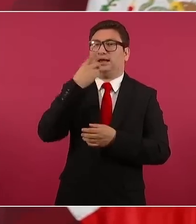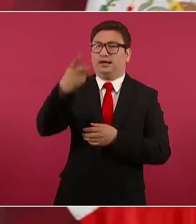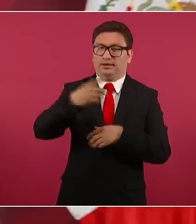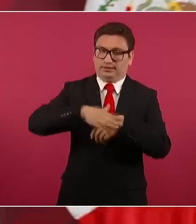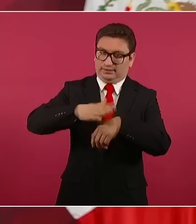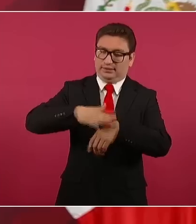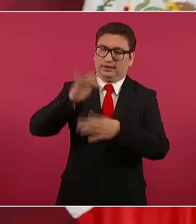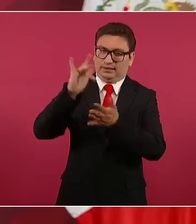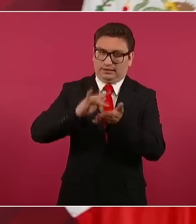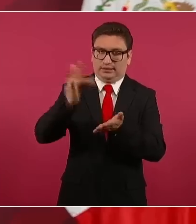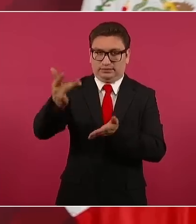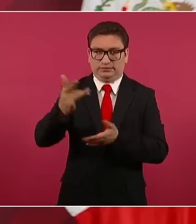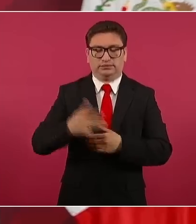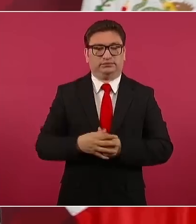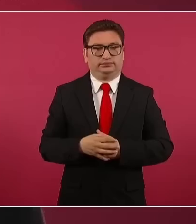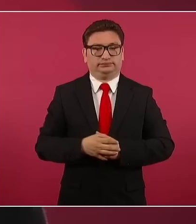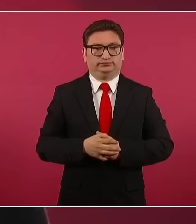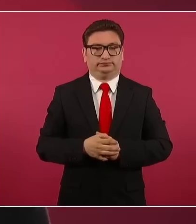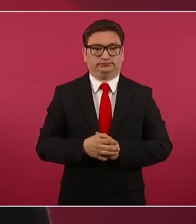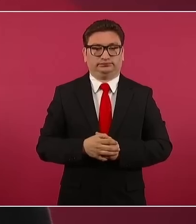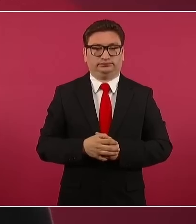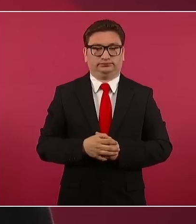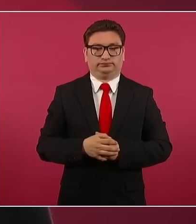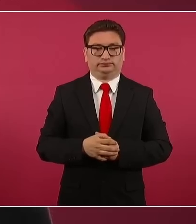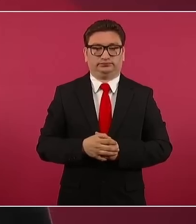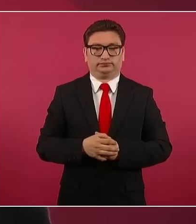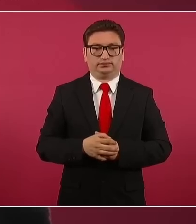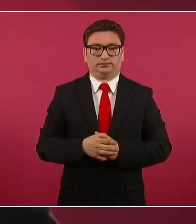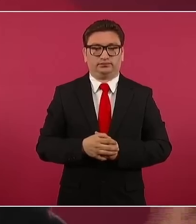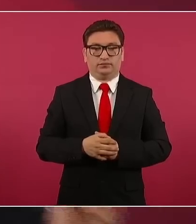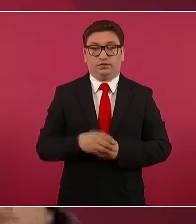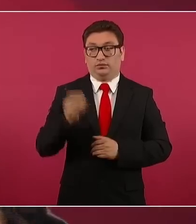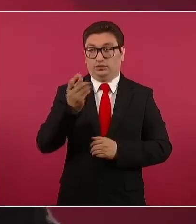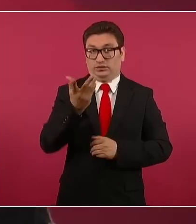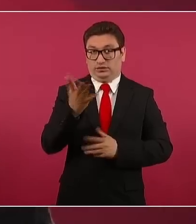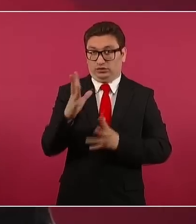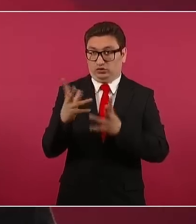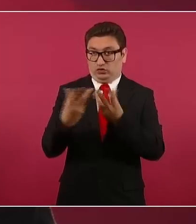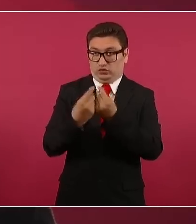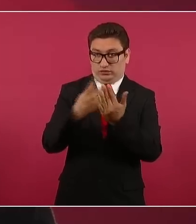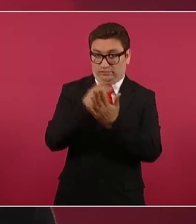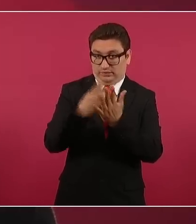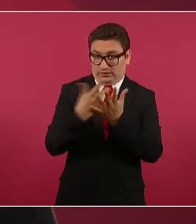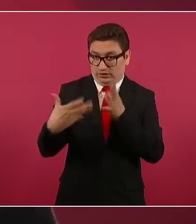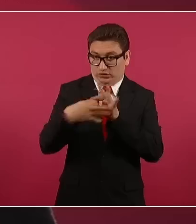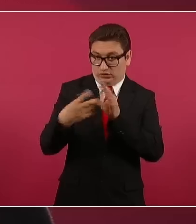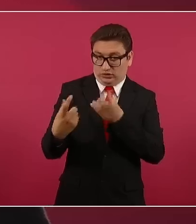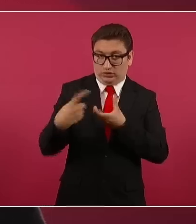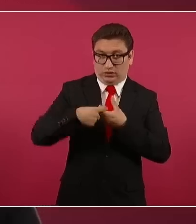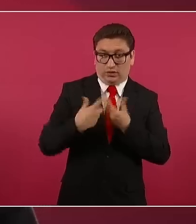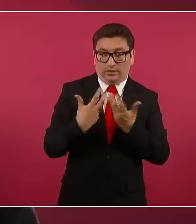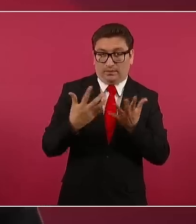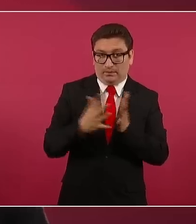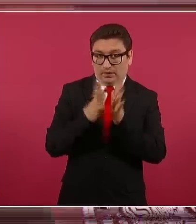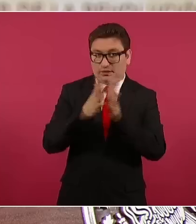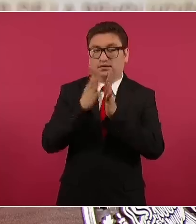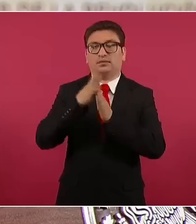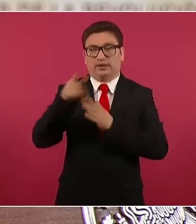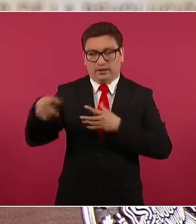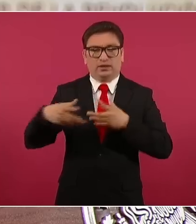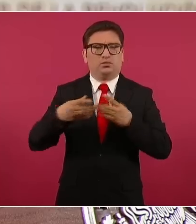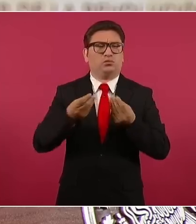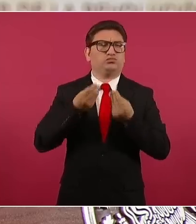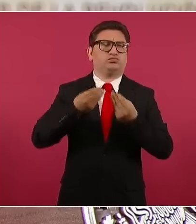a quienes están participando en este plan. Muchos distribuidores,